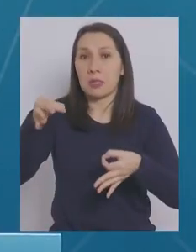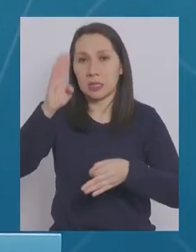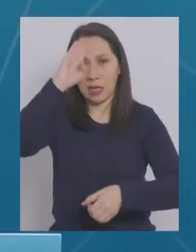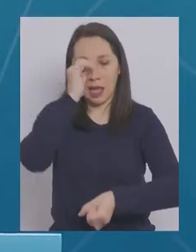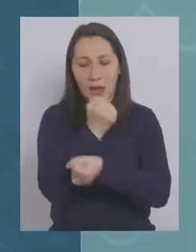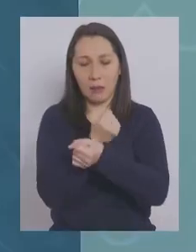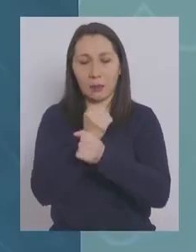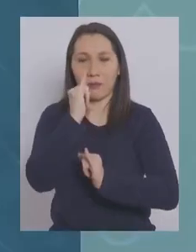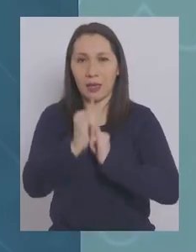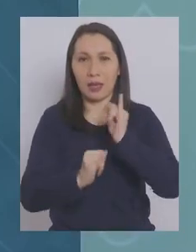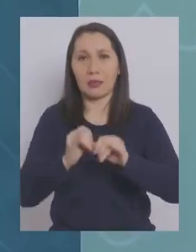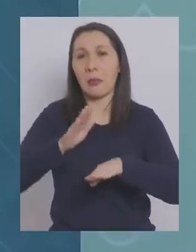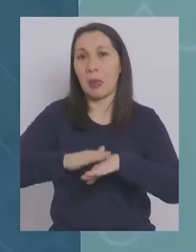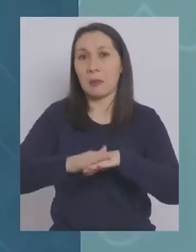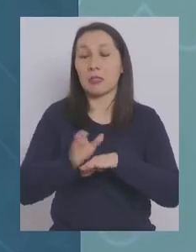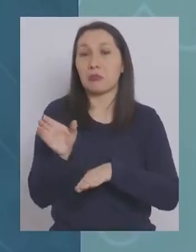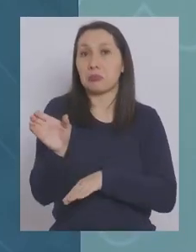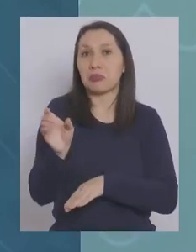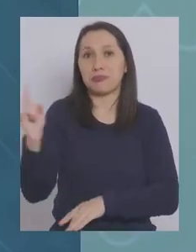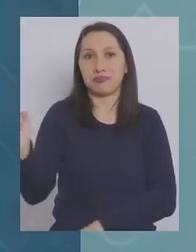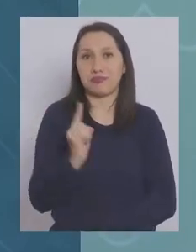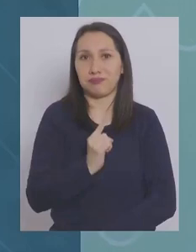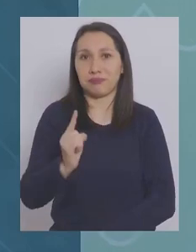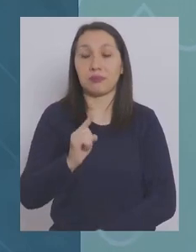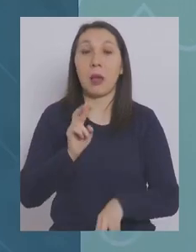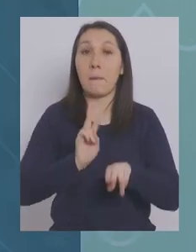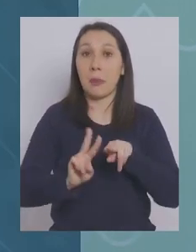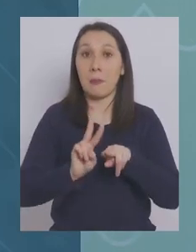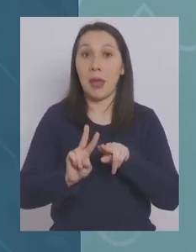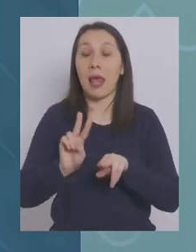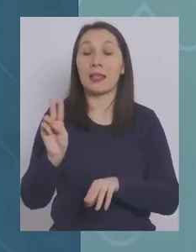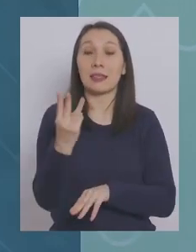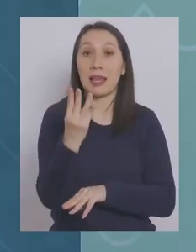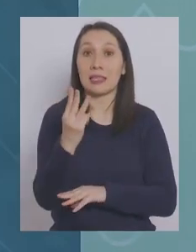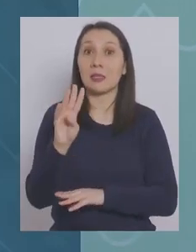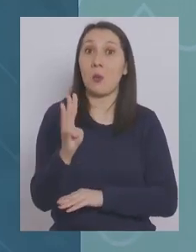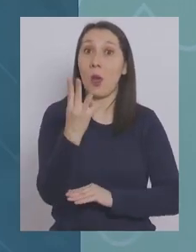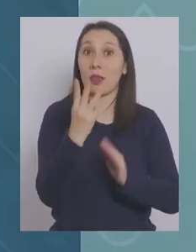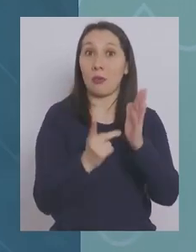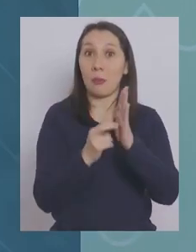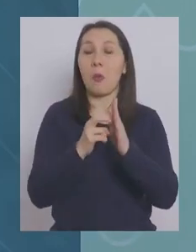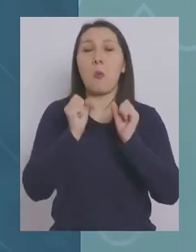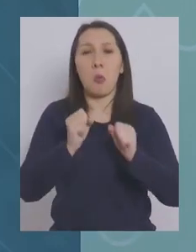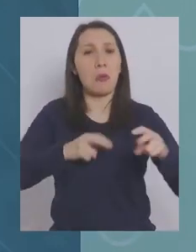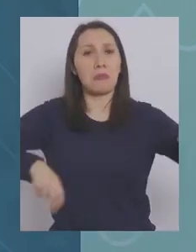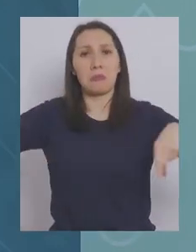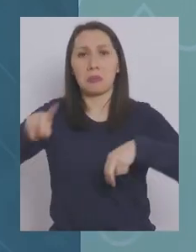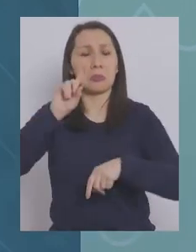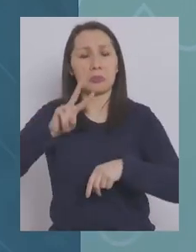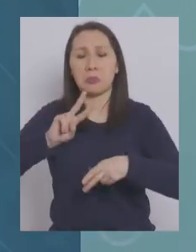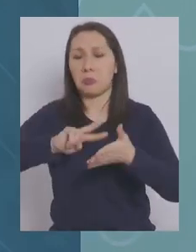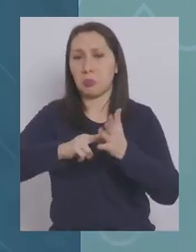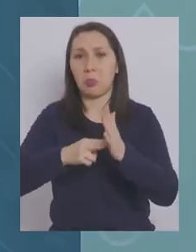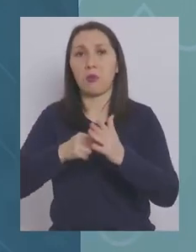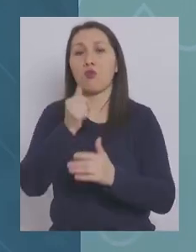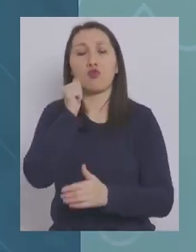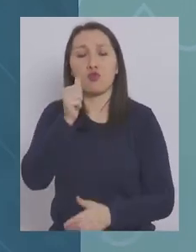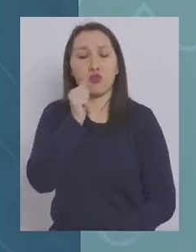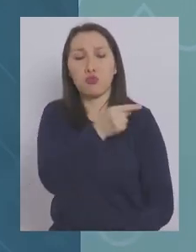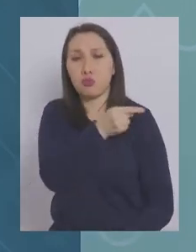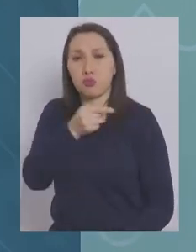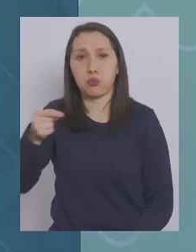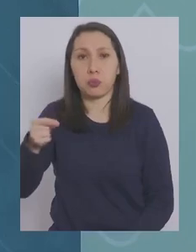comisaría virtual y el pase en movilidad. En preparación y apertura podrán circular sin restricción todos los días de la semana,